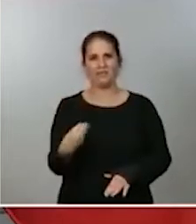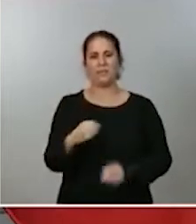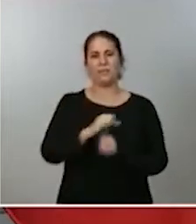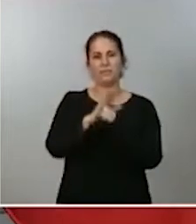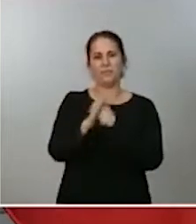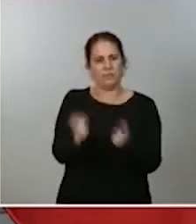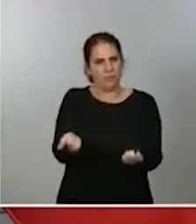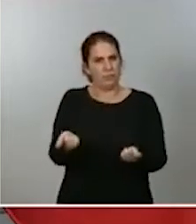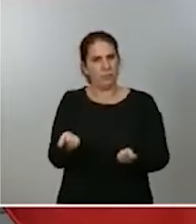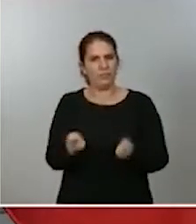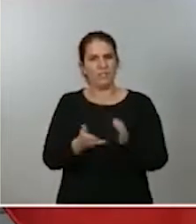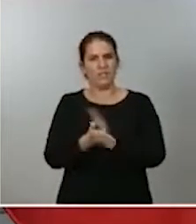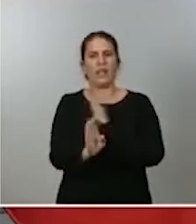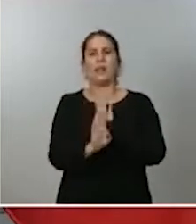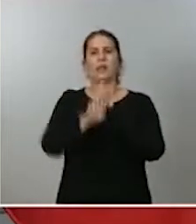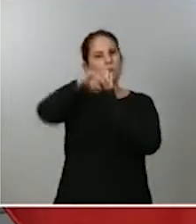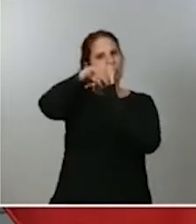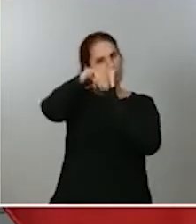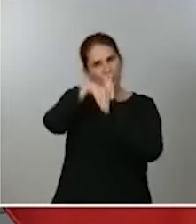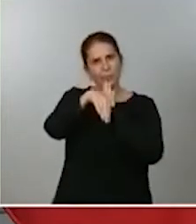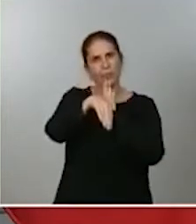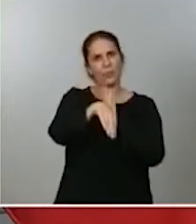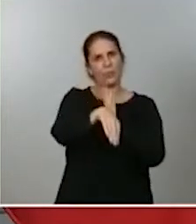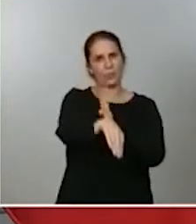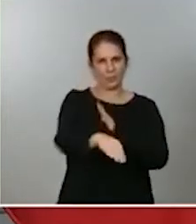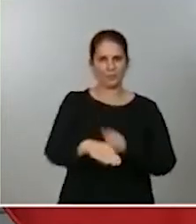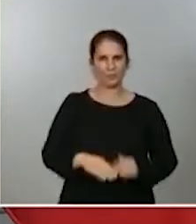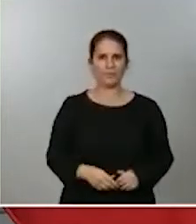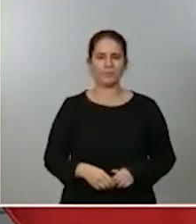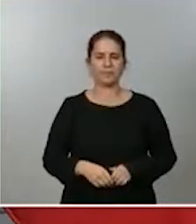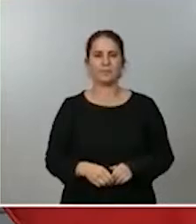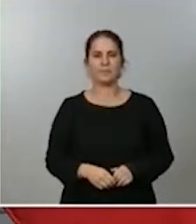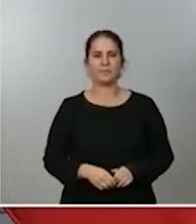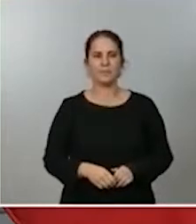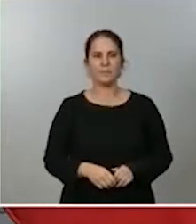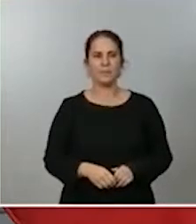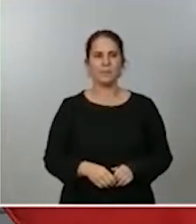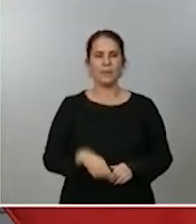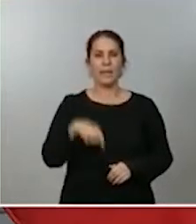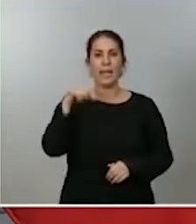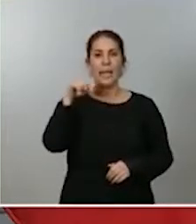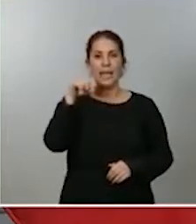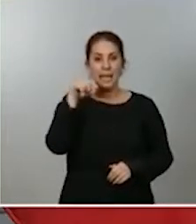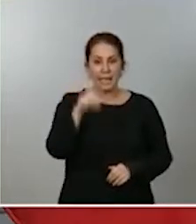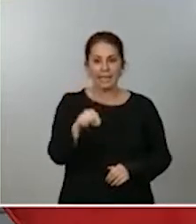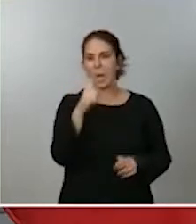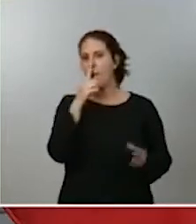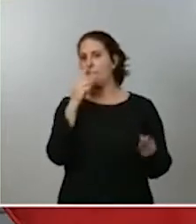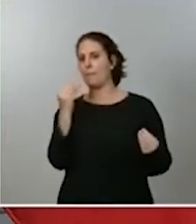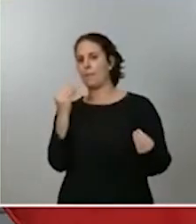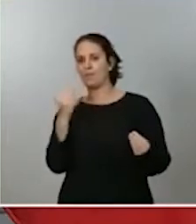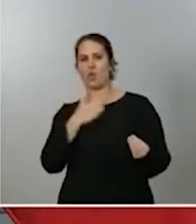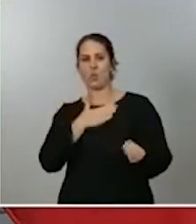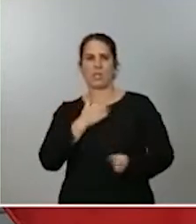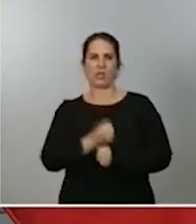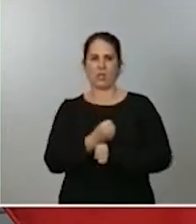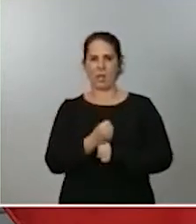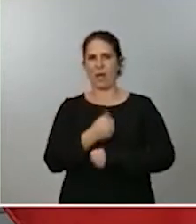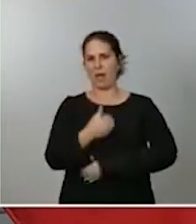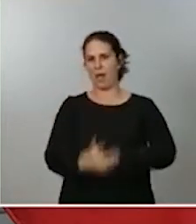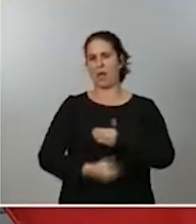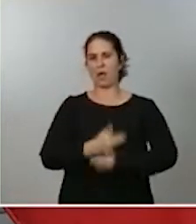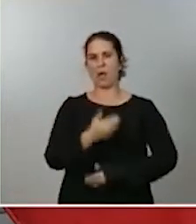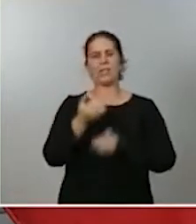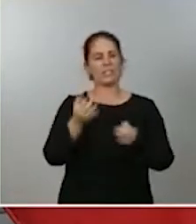ascenso que venimos registrando en los últimos días. En esa hipótesis, con esa previsión, trabajamos siempre, como decía, siguiendo la